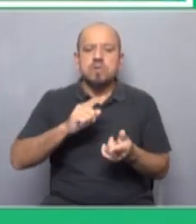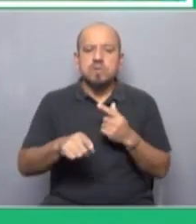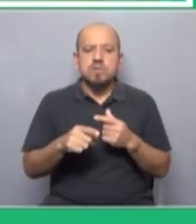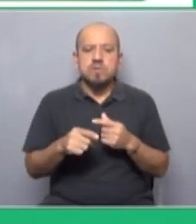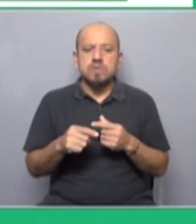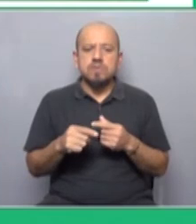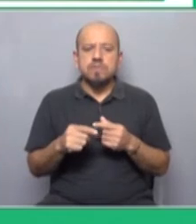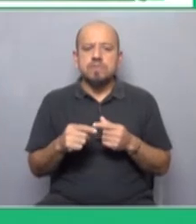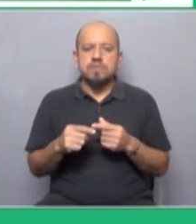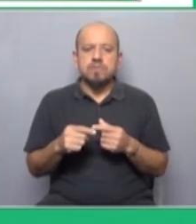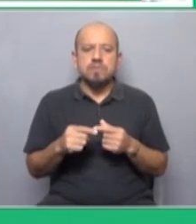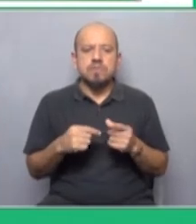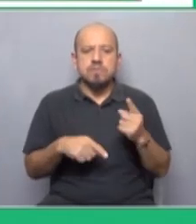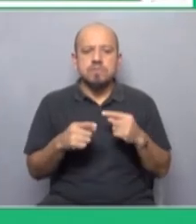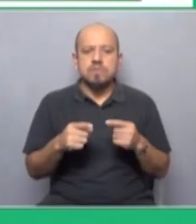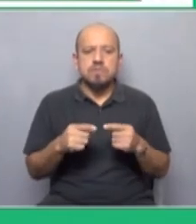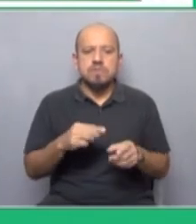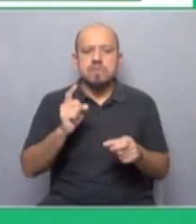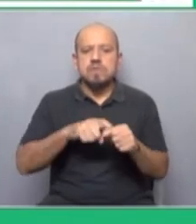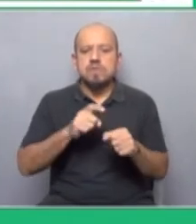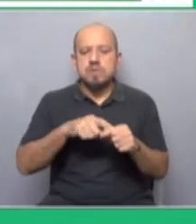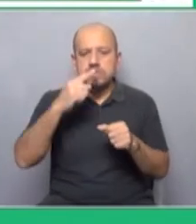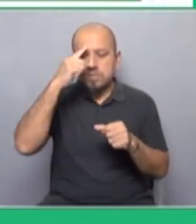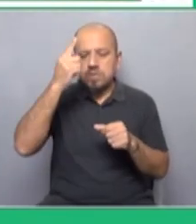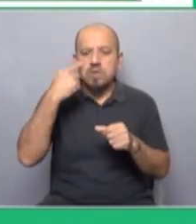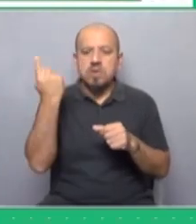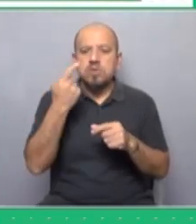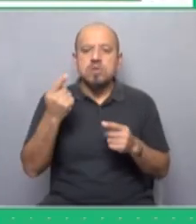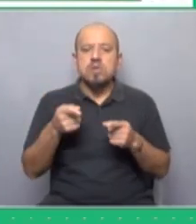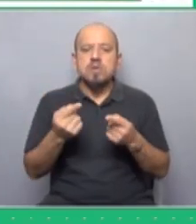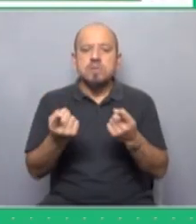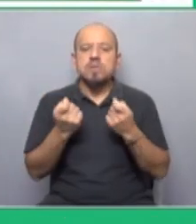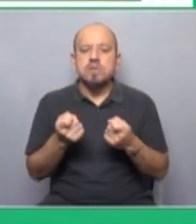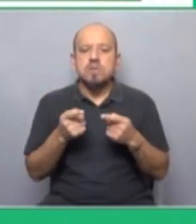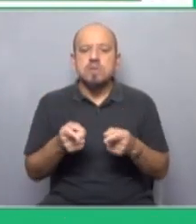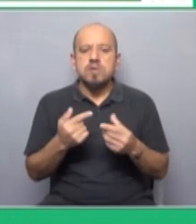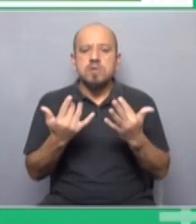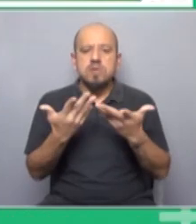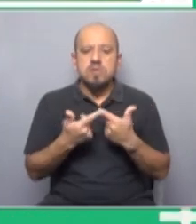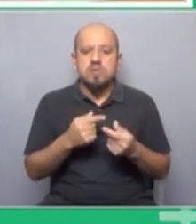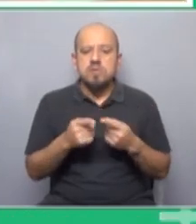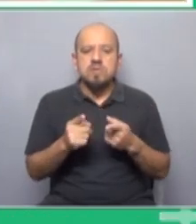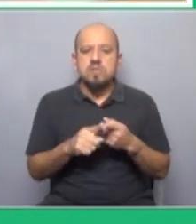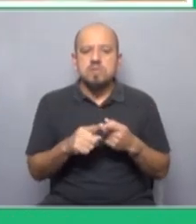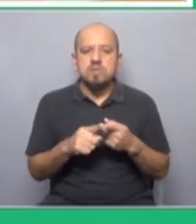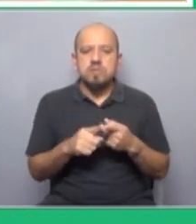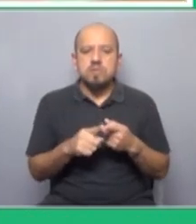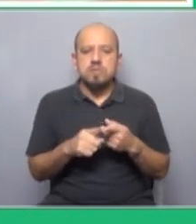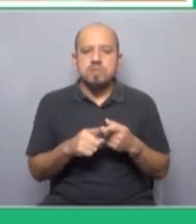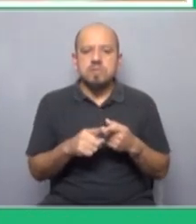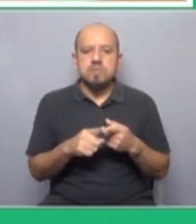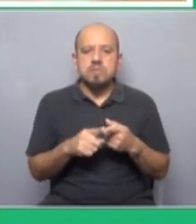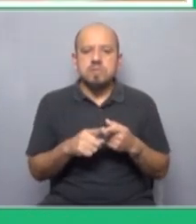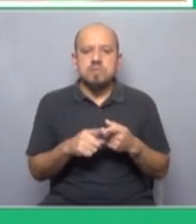este sindicalismo internacional tan necesario que se organice digamos? bueno mira